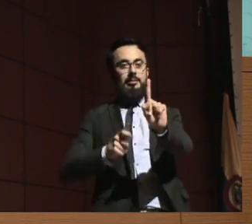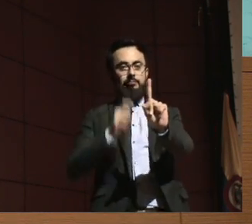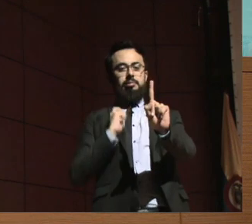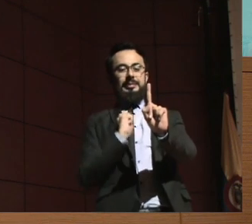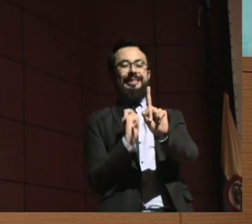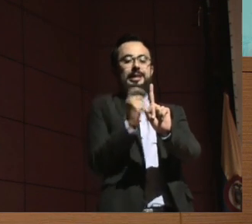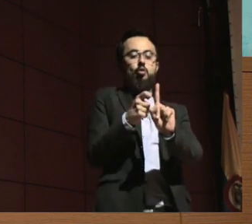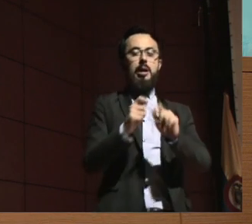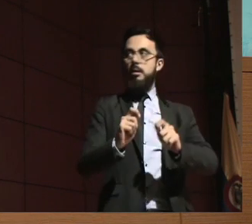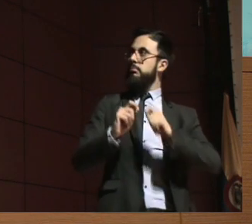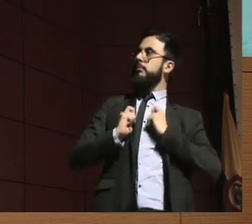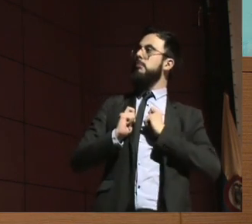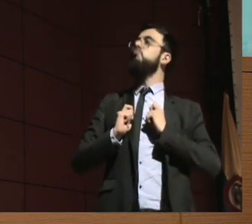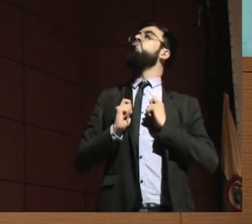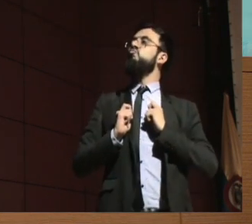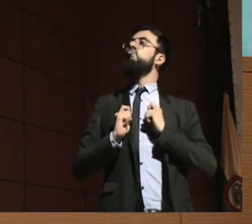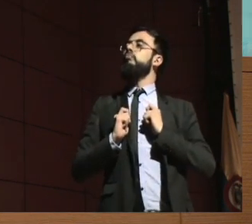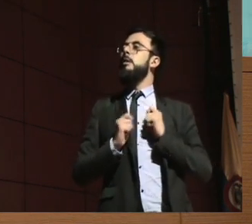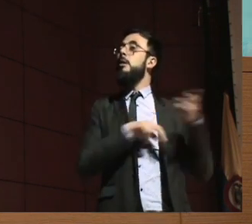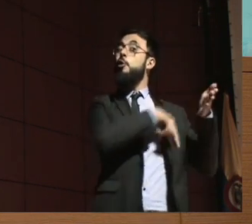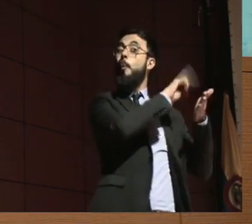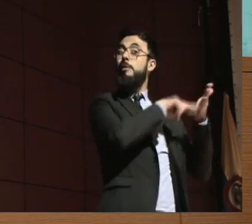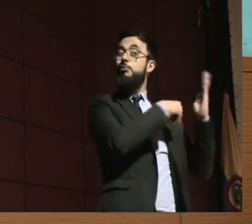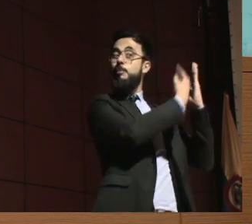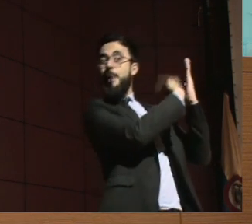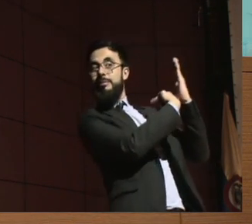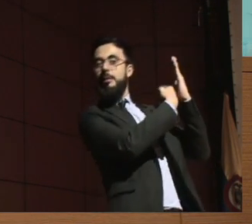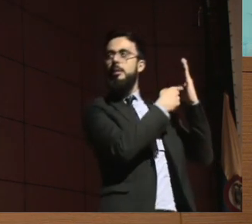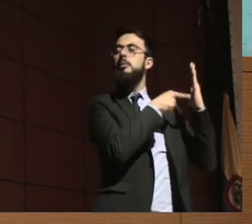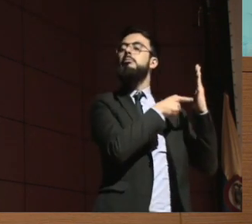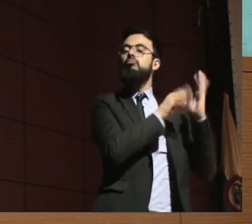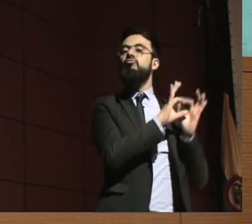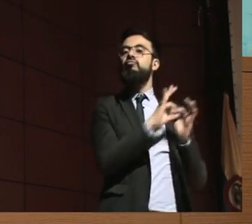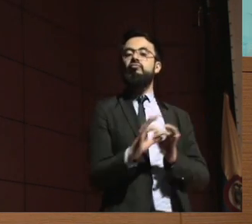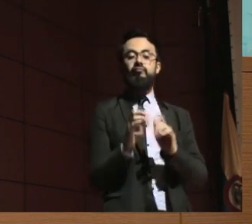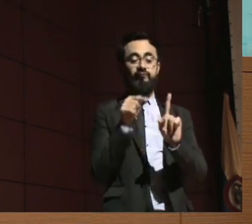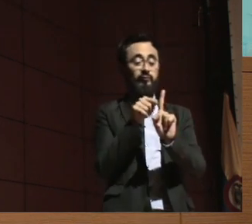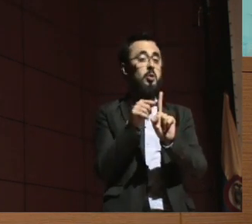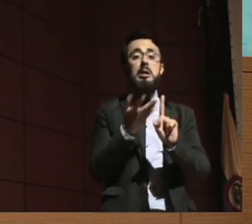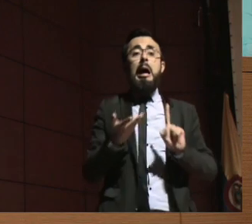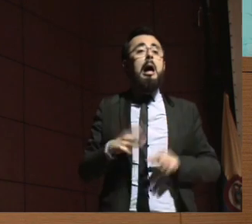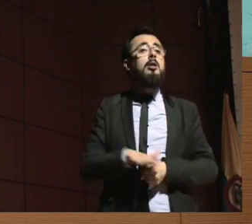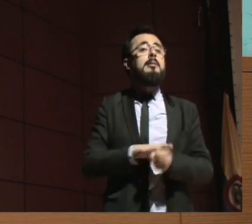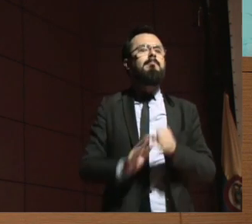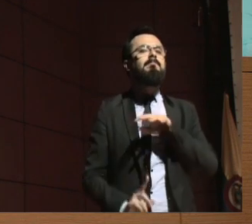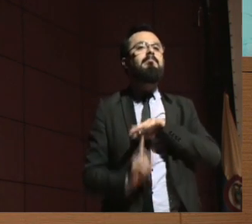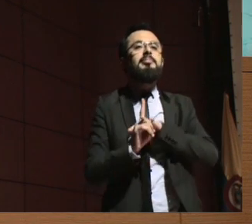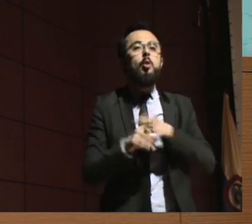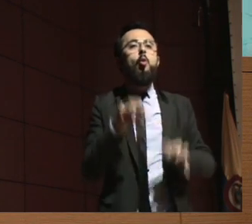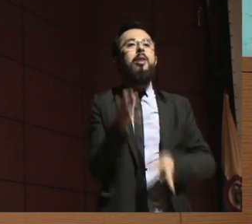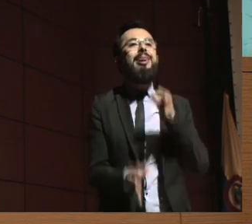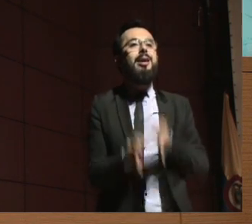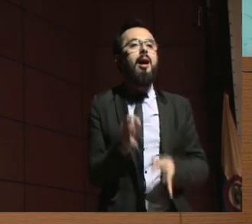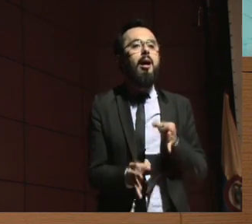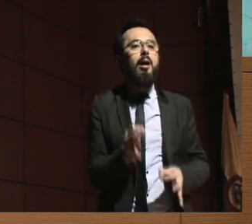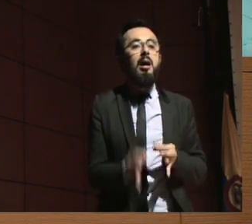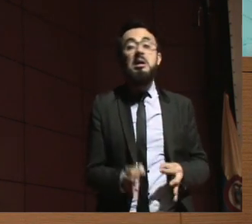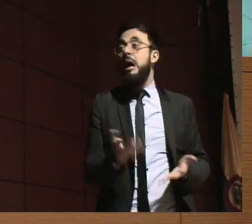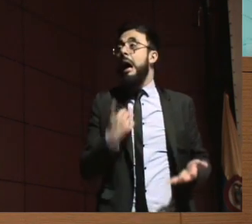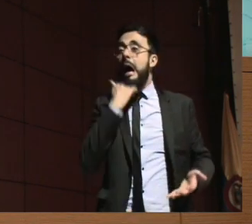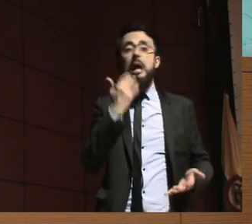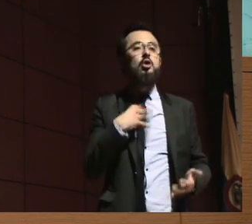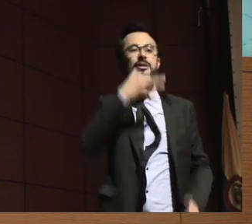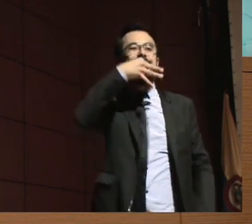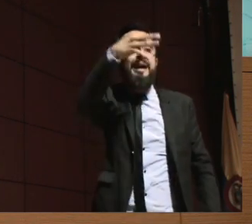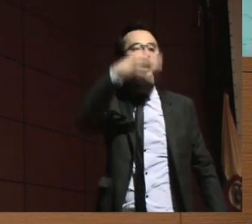es la persona la que tiene que estar en cualquier situación jurídica de reclamo frente al Estado,